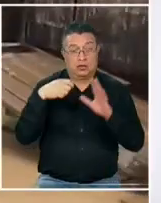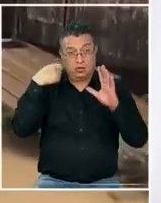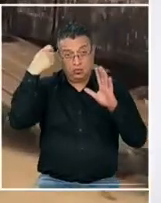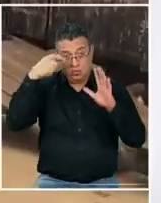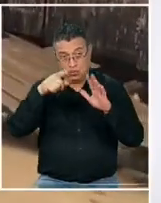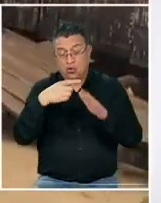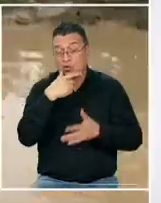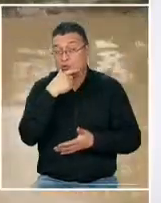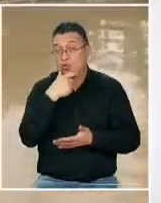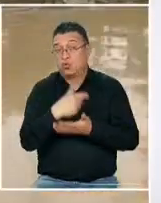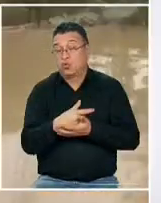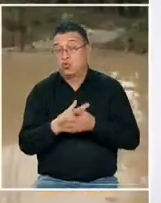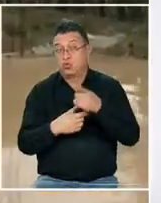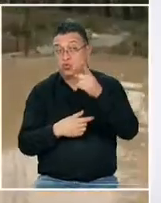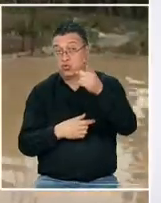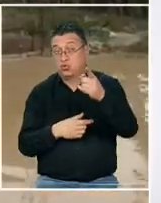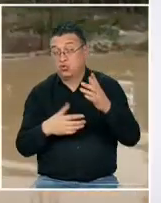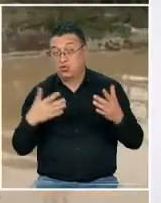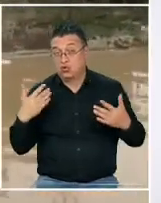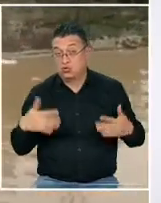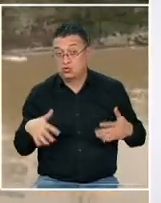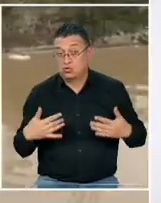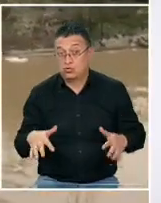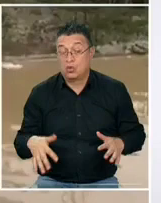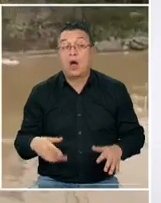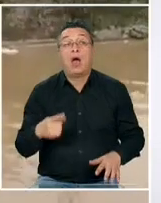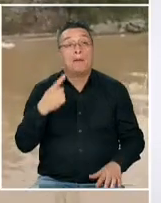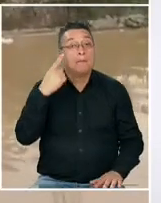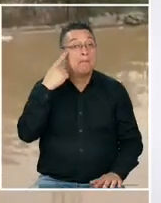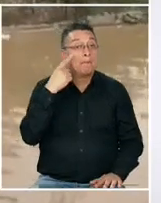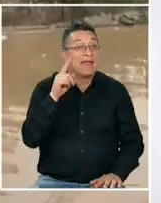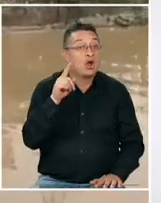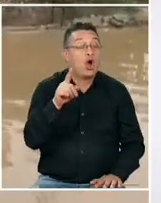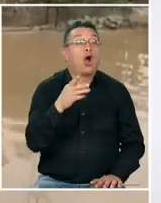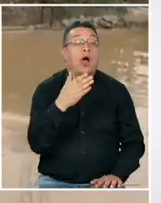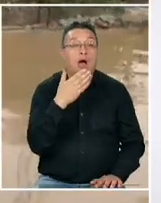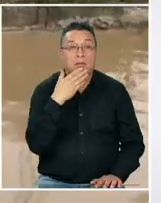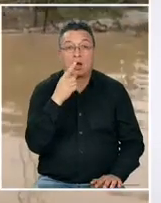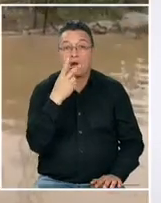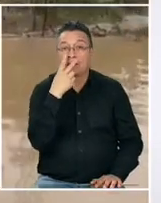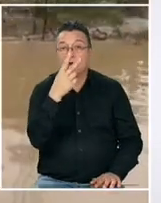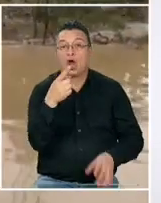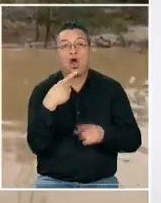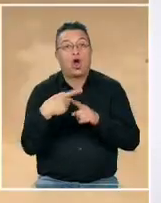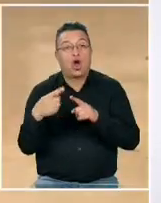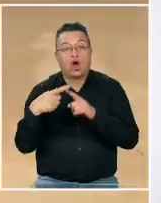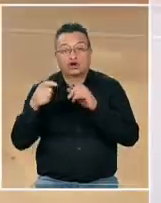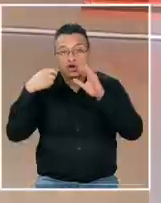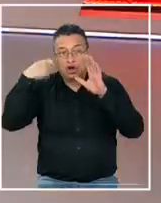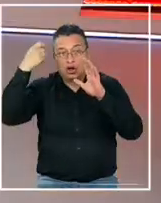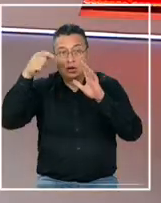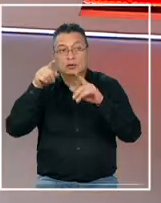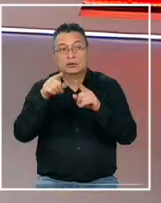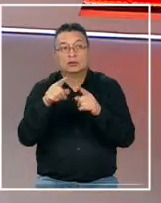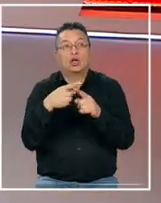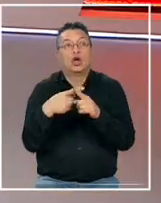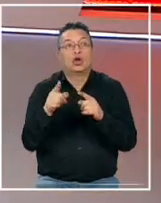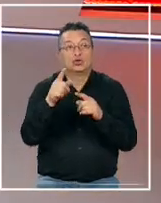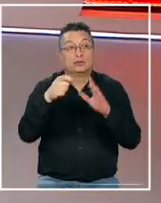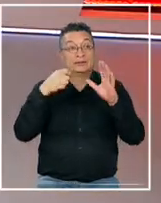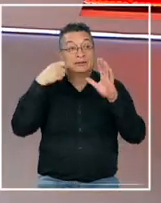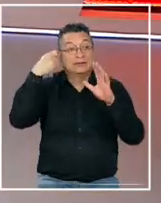que llegan desde el vecino país pero ponga atención ahora a estas otras imágenes porque lo que traemos Connie son